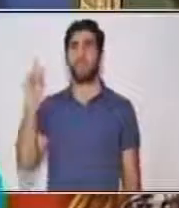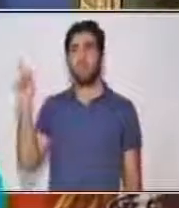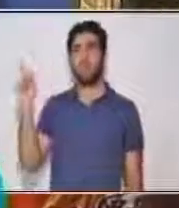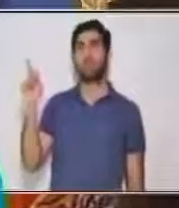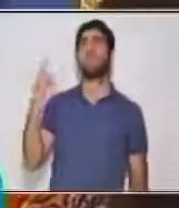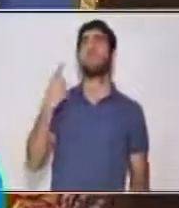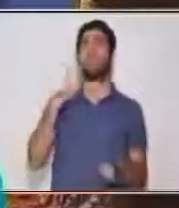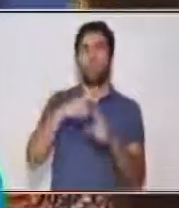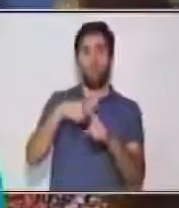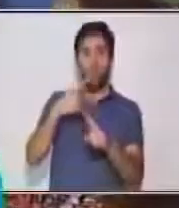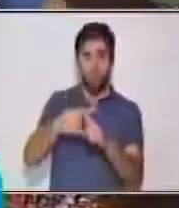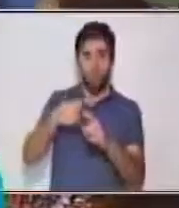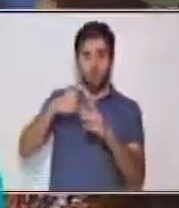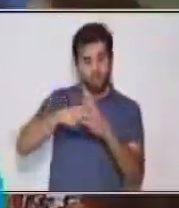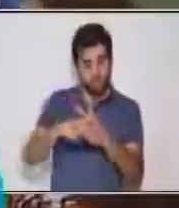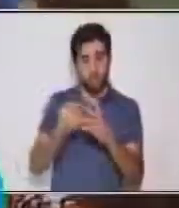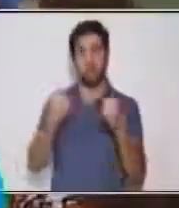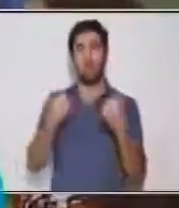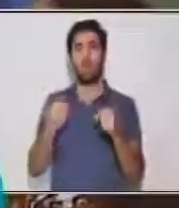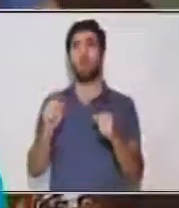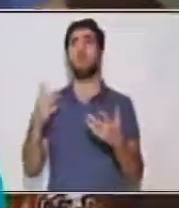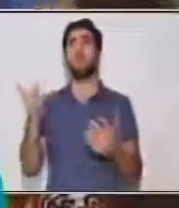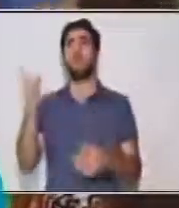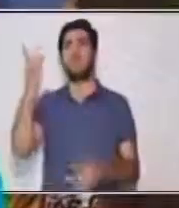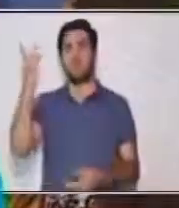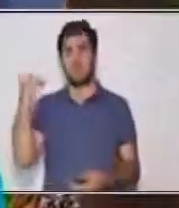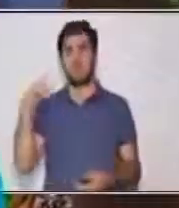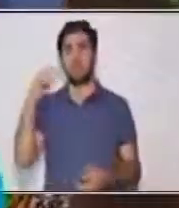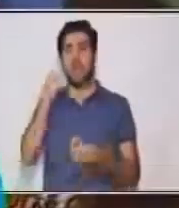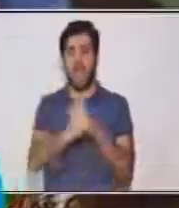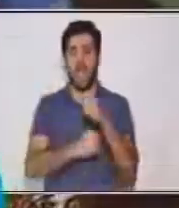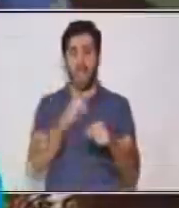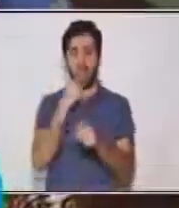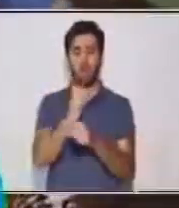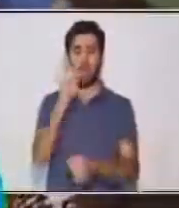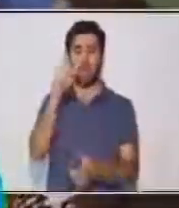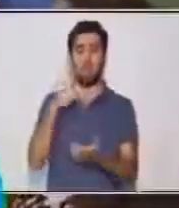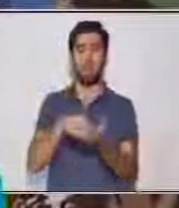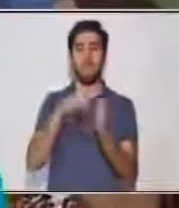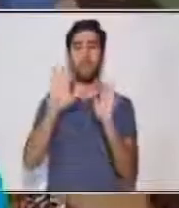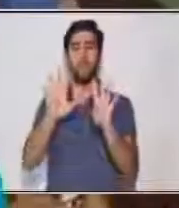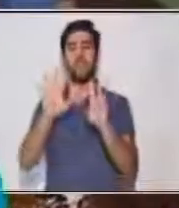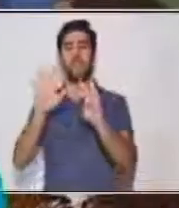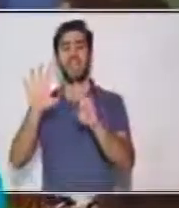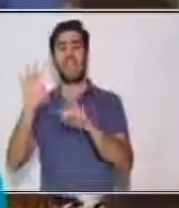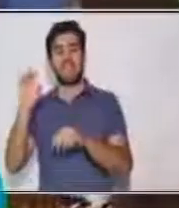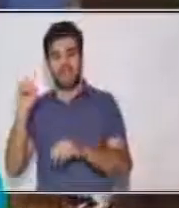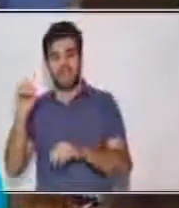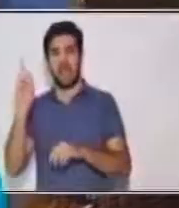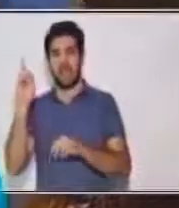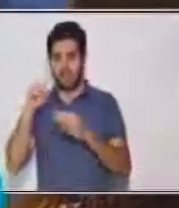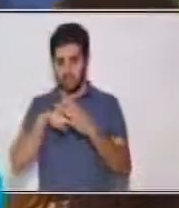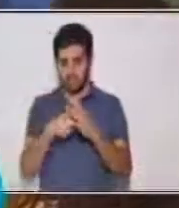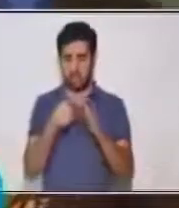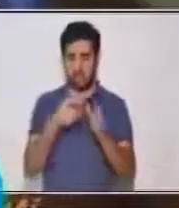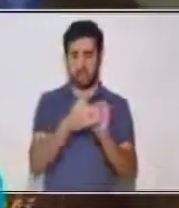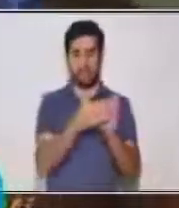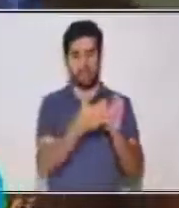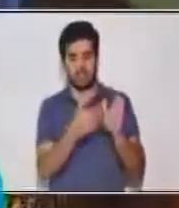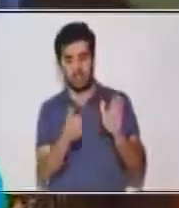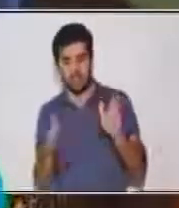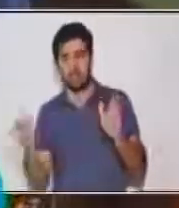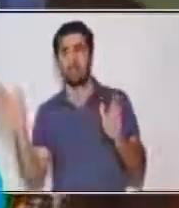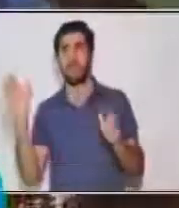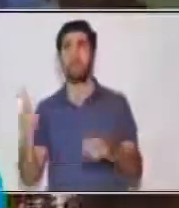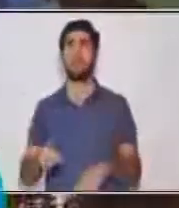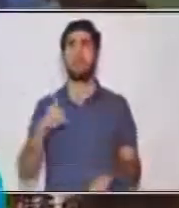una información acerca de este personaje. Aquí está la opinión antes de los hechos. En la opinión dice que